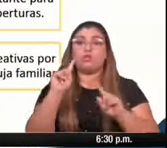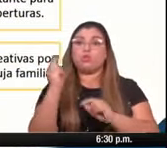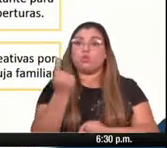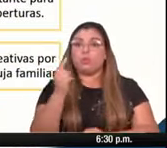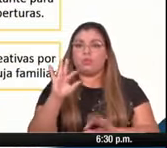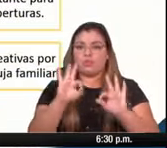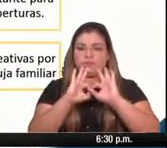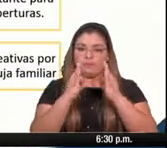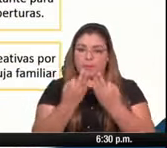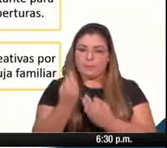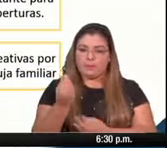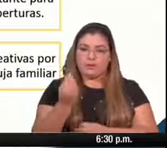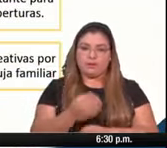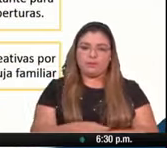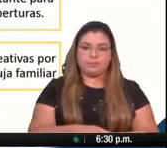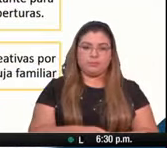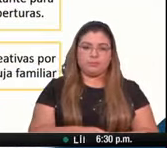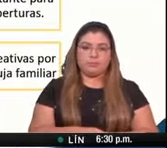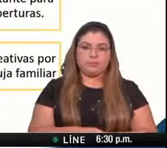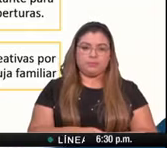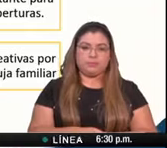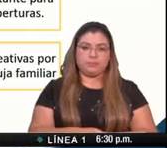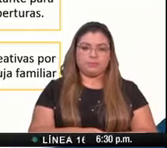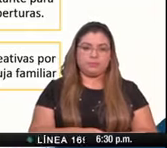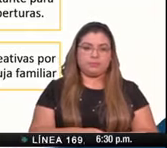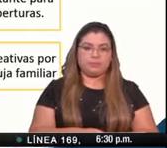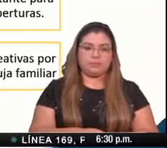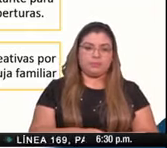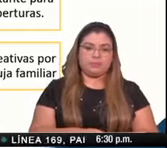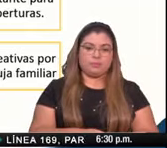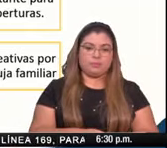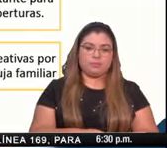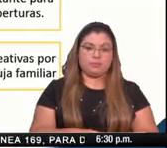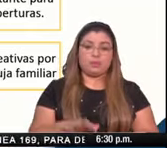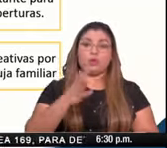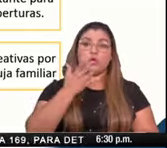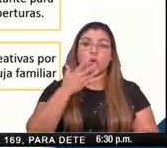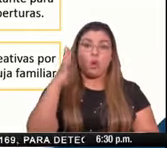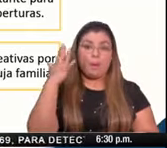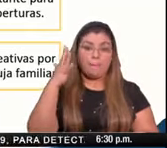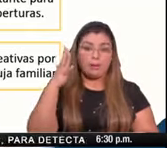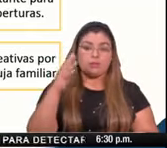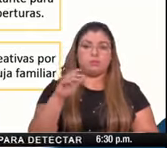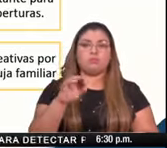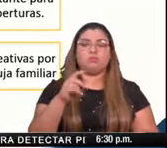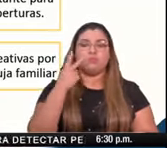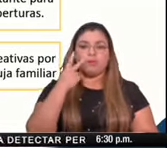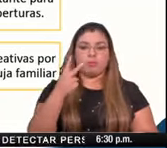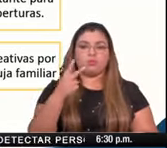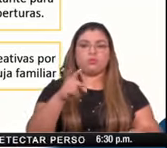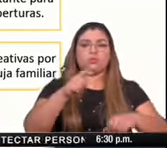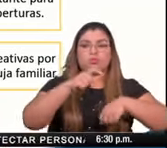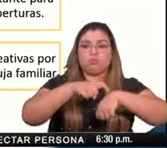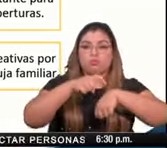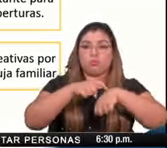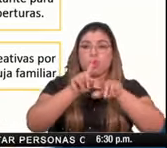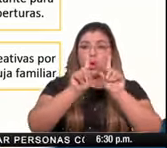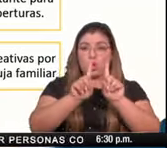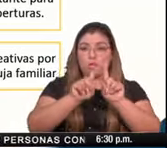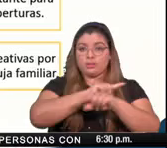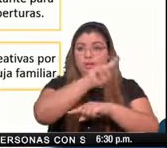ante el desborde de un indicador se mantiene el toque de queda de 11 a 5 de la mañana